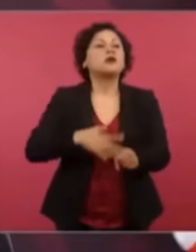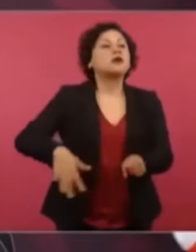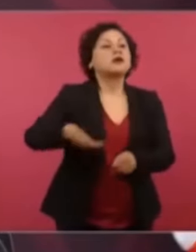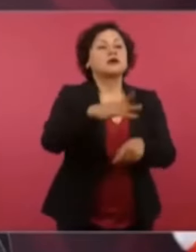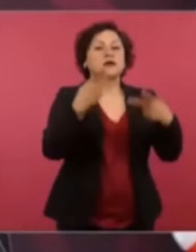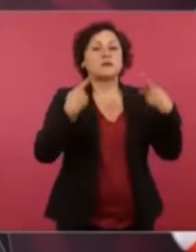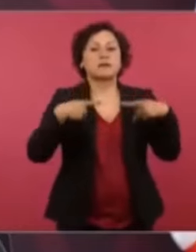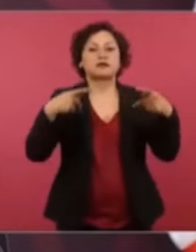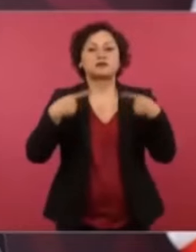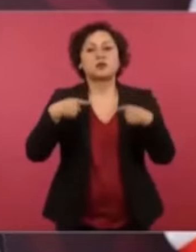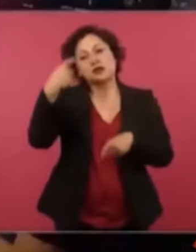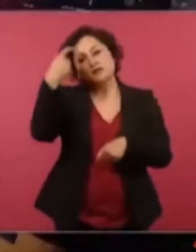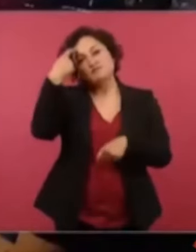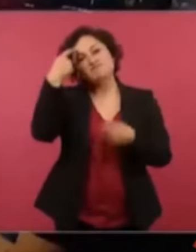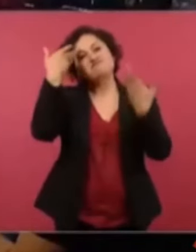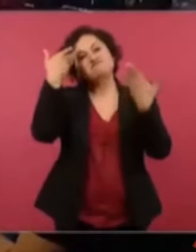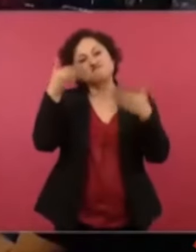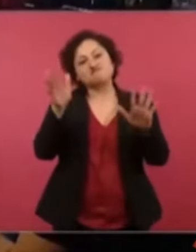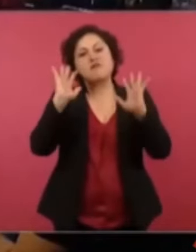mejor mal que yo lo diga.